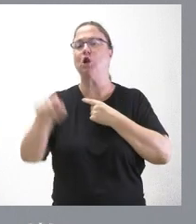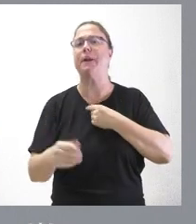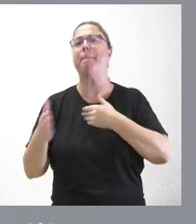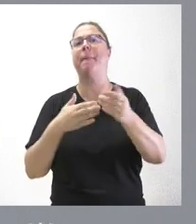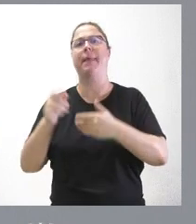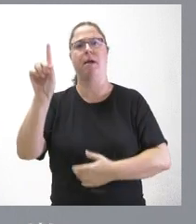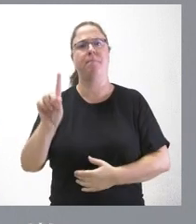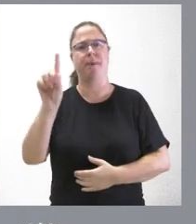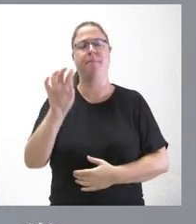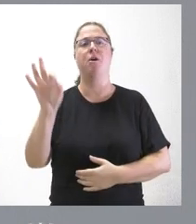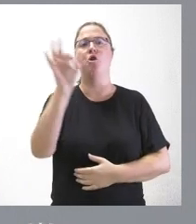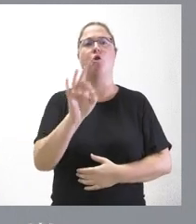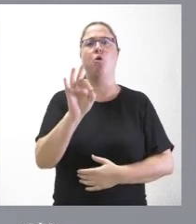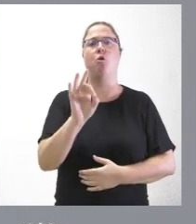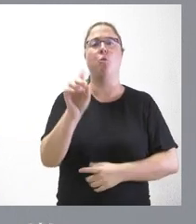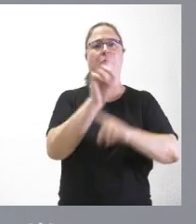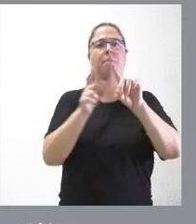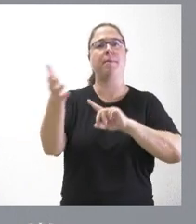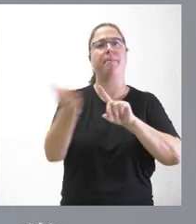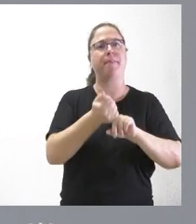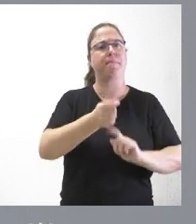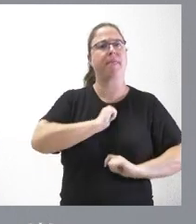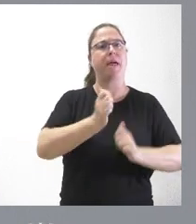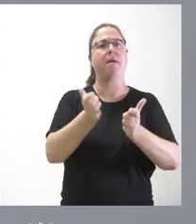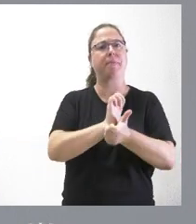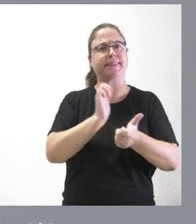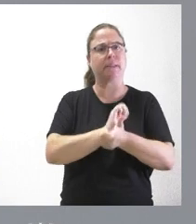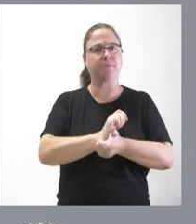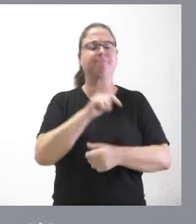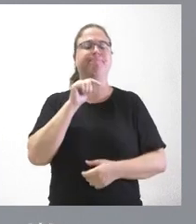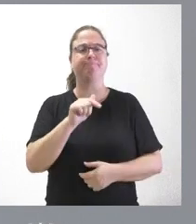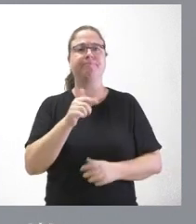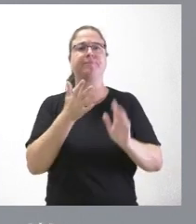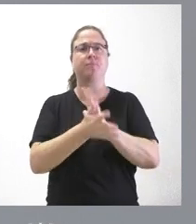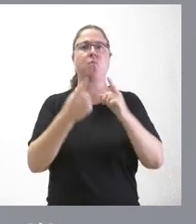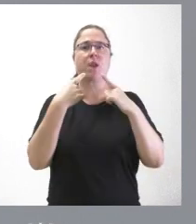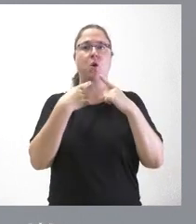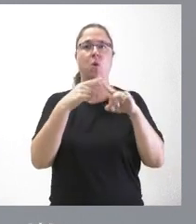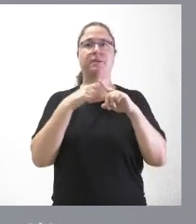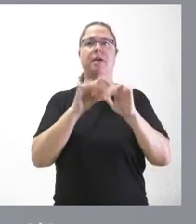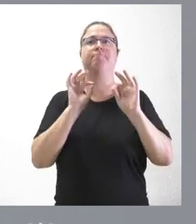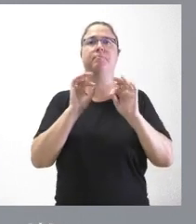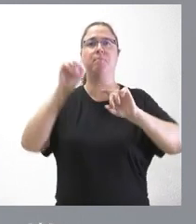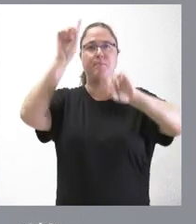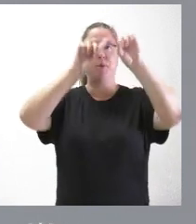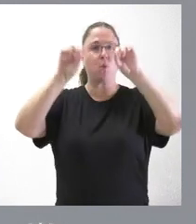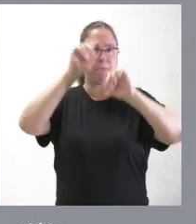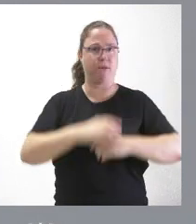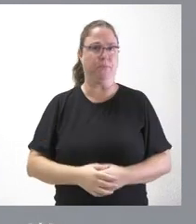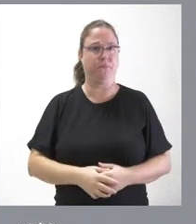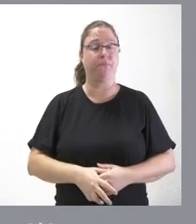dificultades de acceder al crédito. Por tanto, sí que es verdad que hay algunos elementos de preocupación. No se equivocaríamos